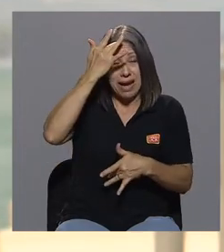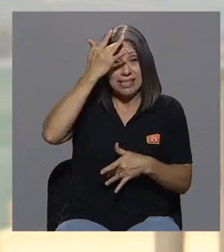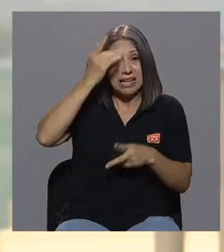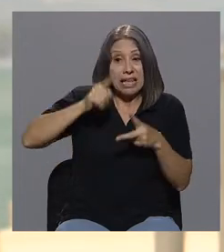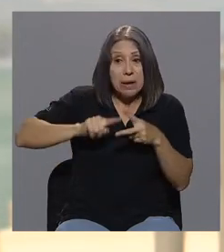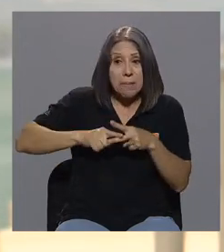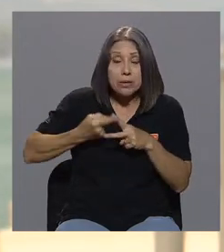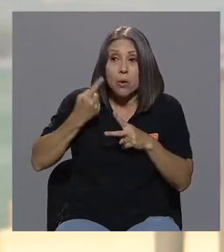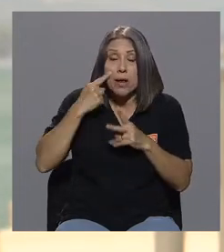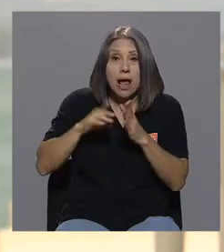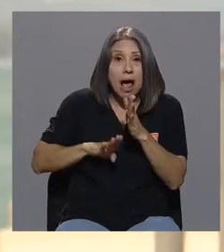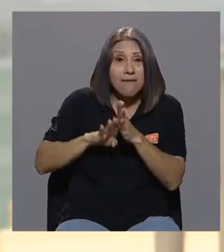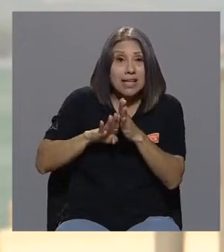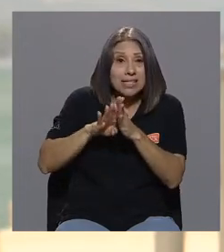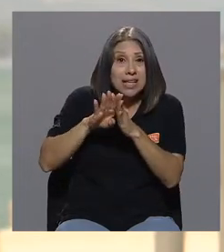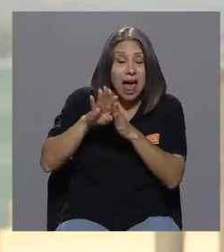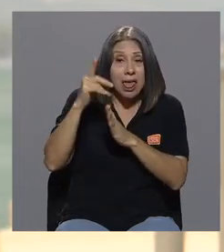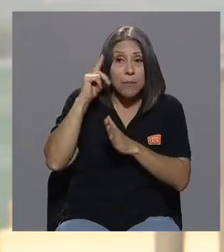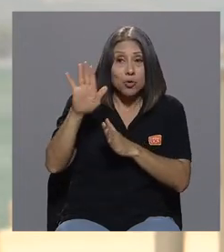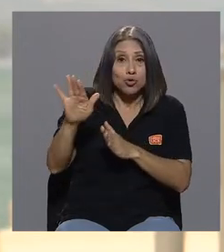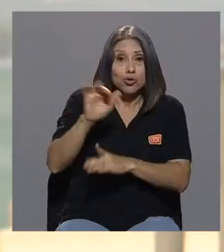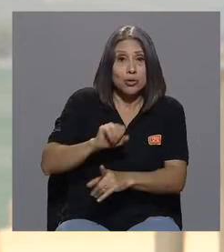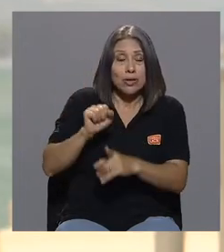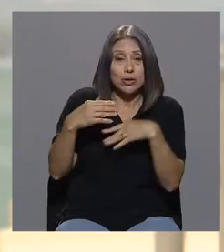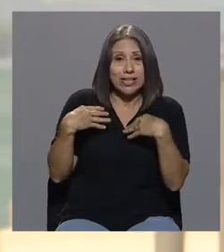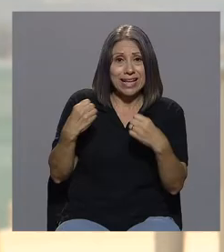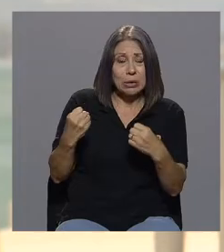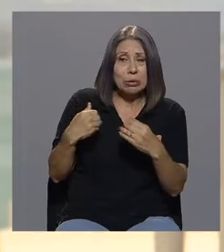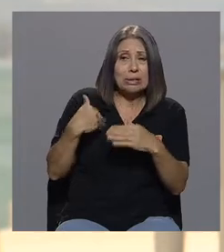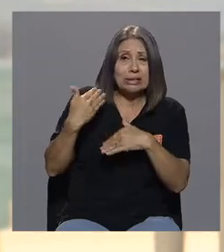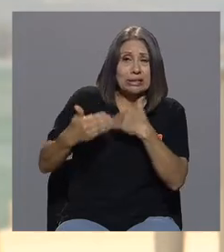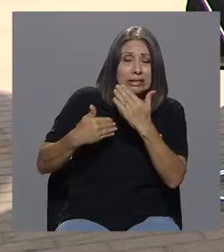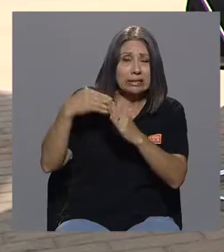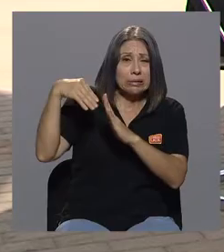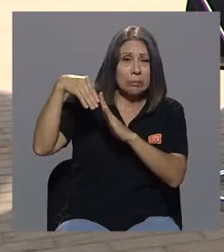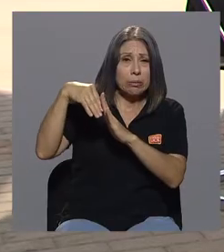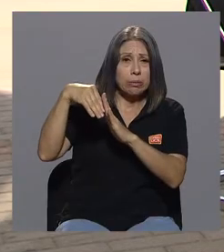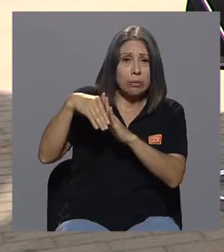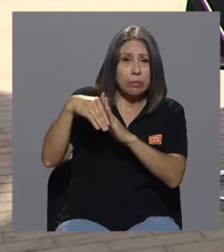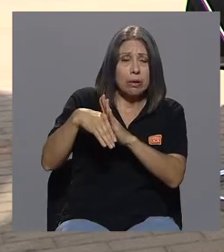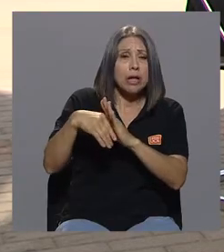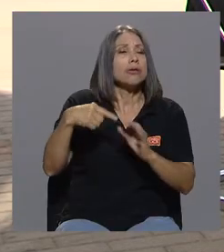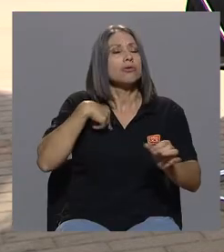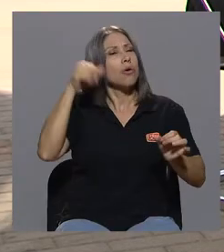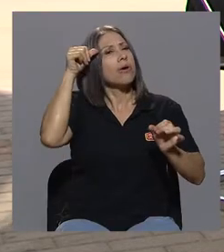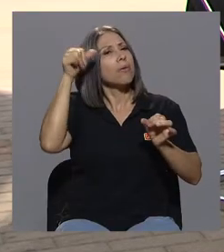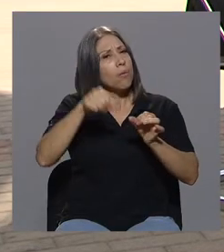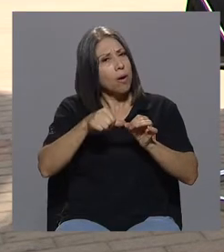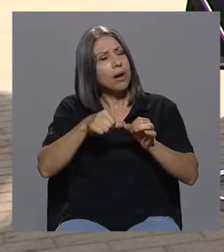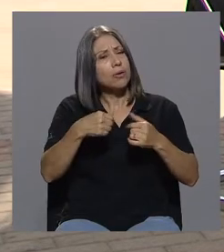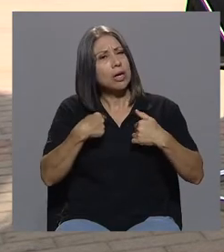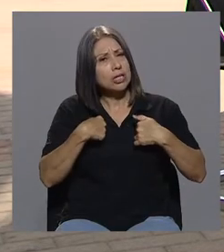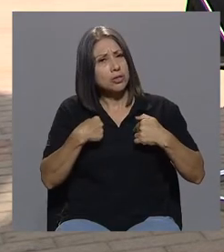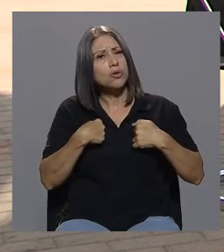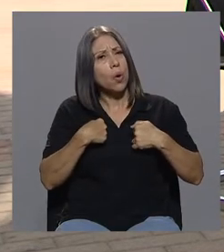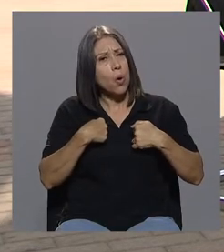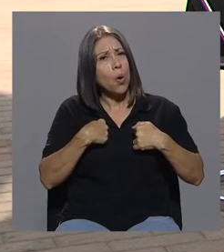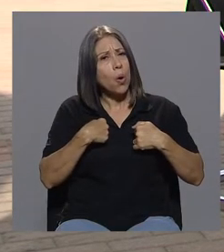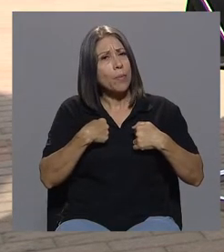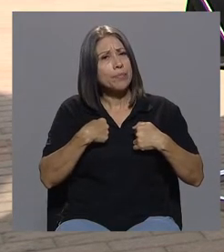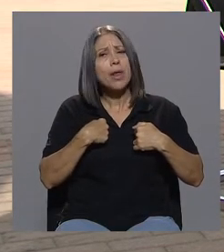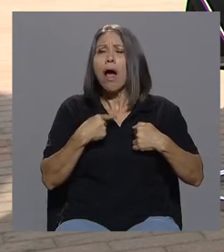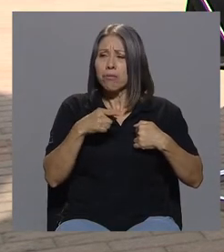por esta condición de salud, yo recuerdo, este... Marlon, que yo... Lo hospitalicé.